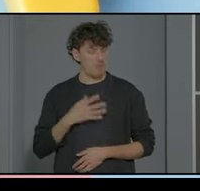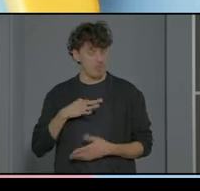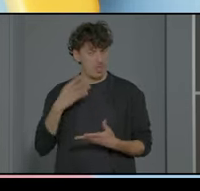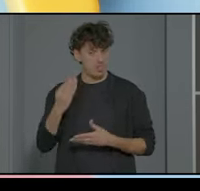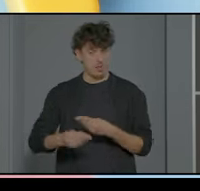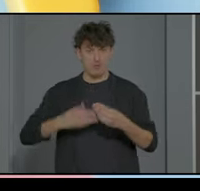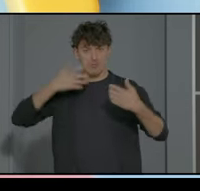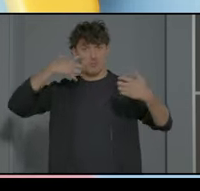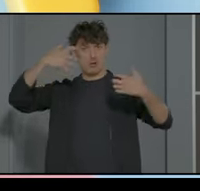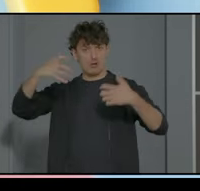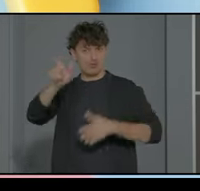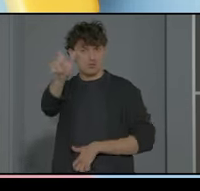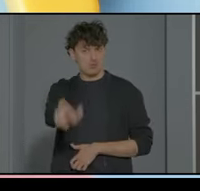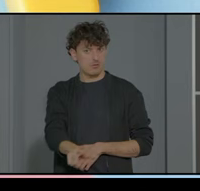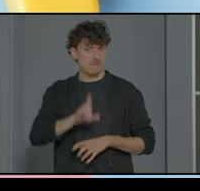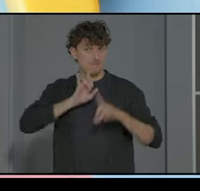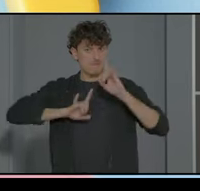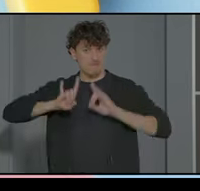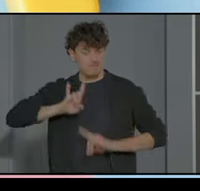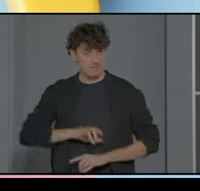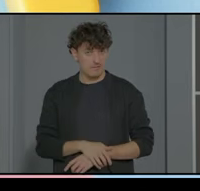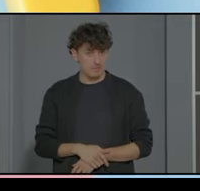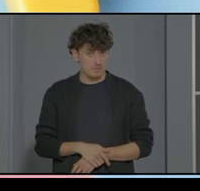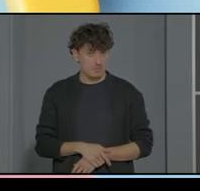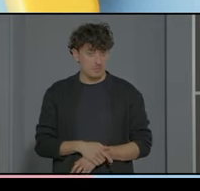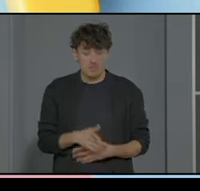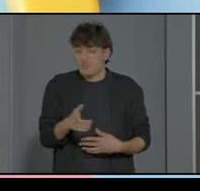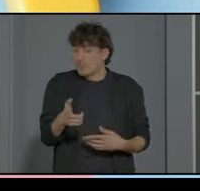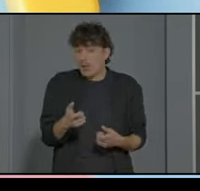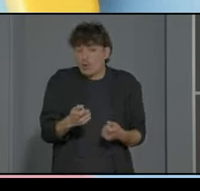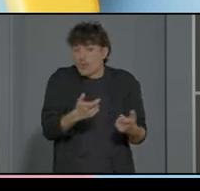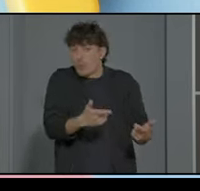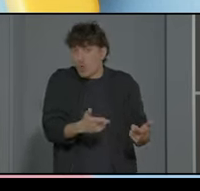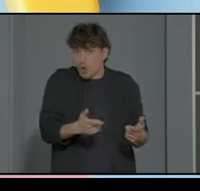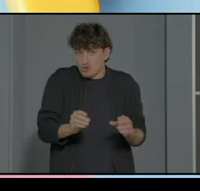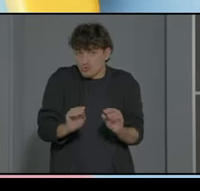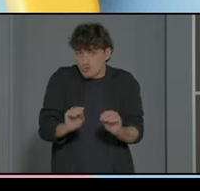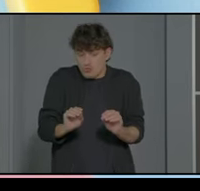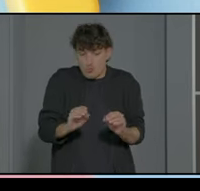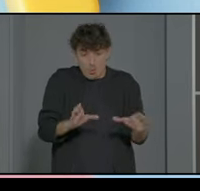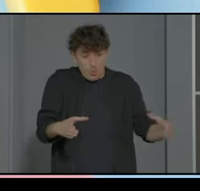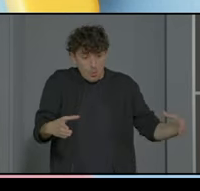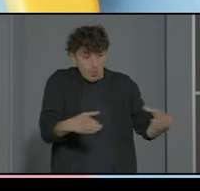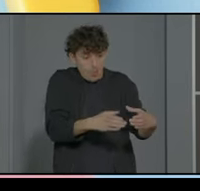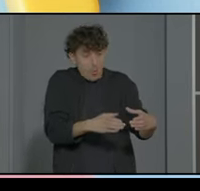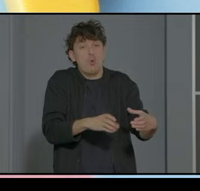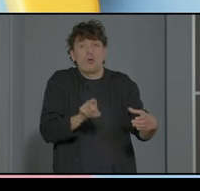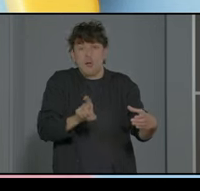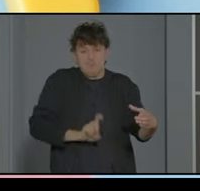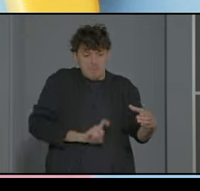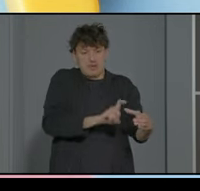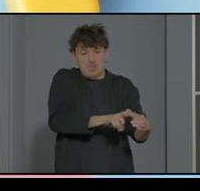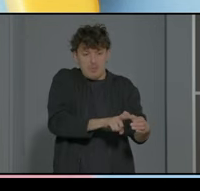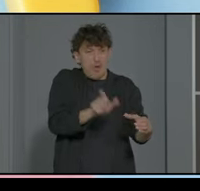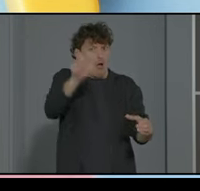destacado en ello luego veremos es una contribución que hace también al centro una contribución que hace a ese grupo en el que él ha